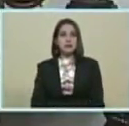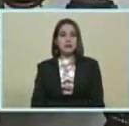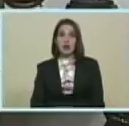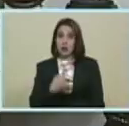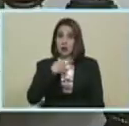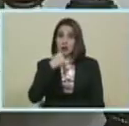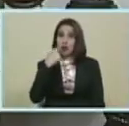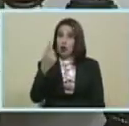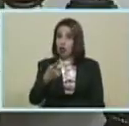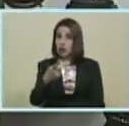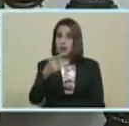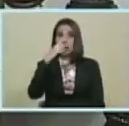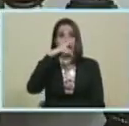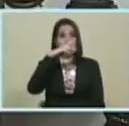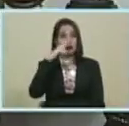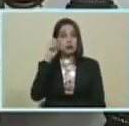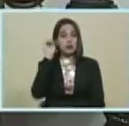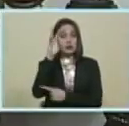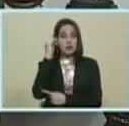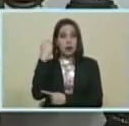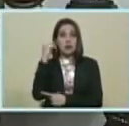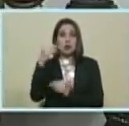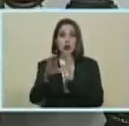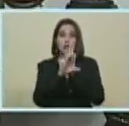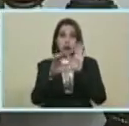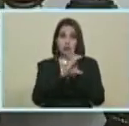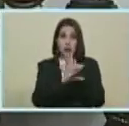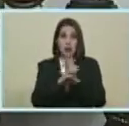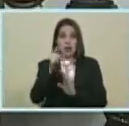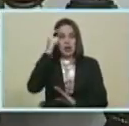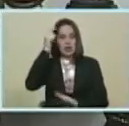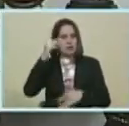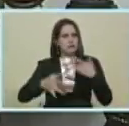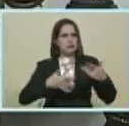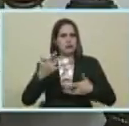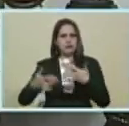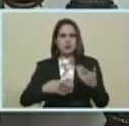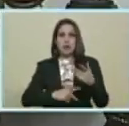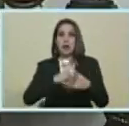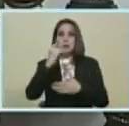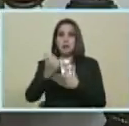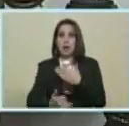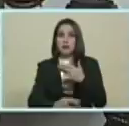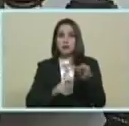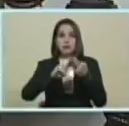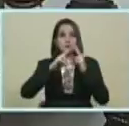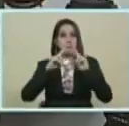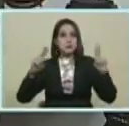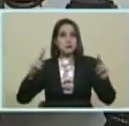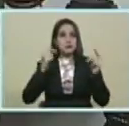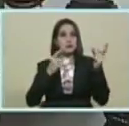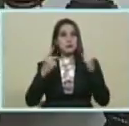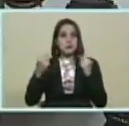Yo lo dije En el discurso De la asamblea Constituyente El día Que activé El plan Constituyente Por la paz Económica